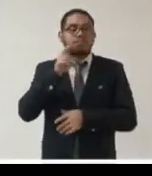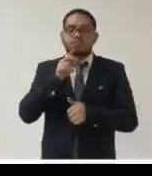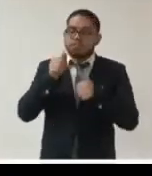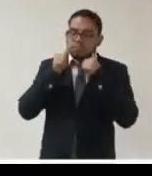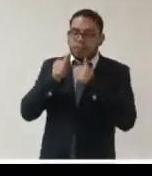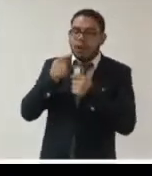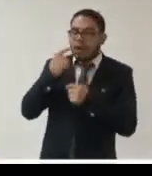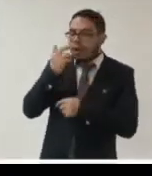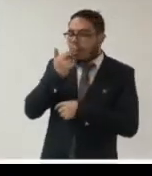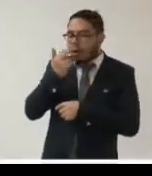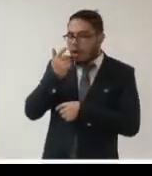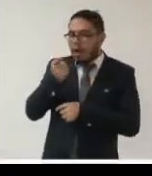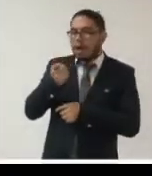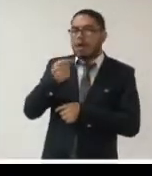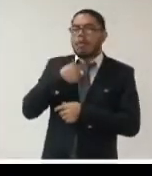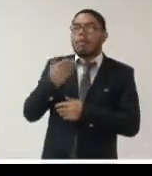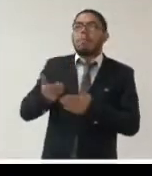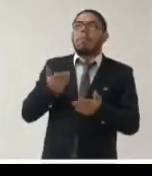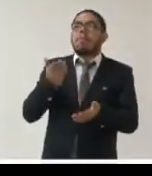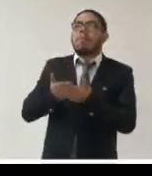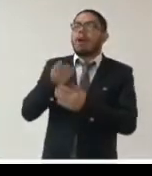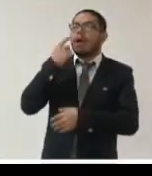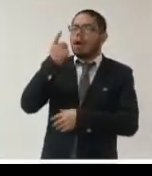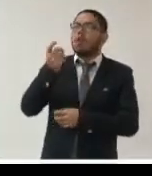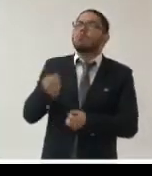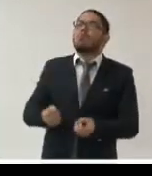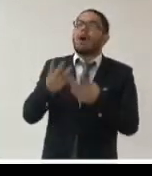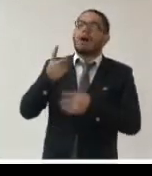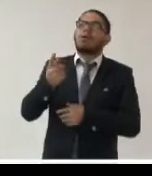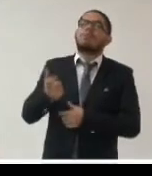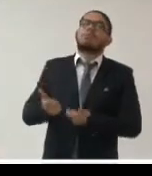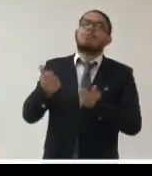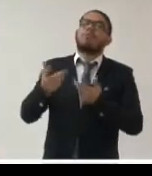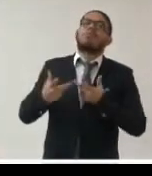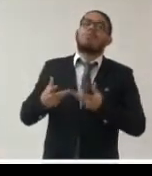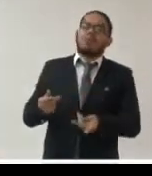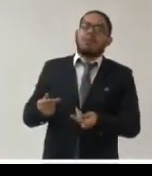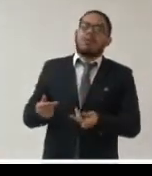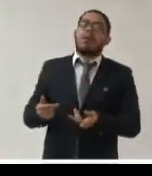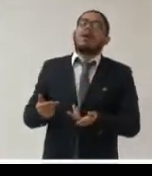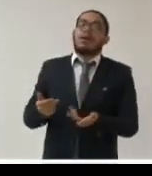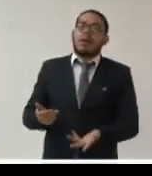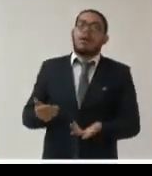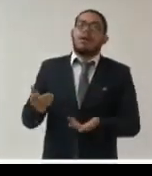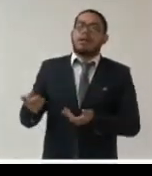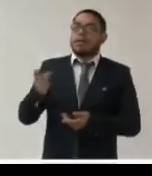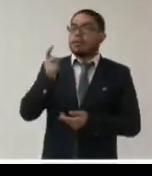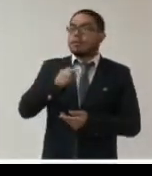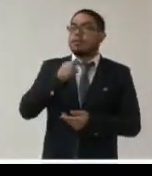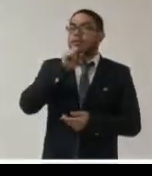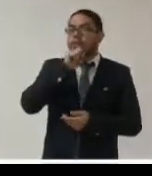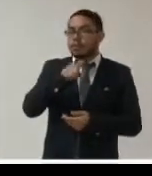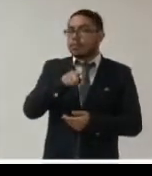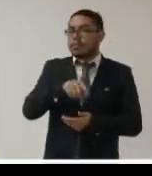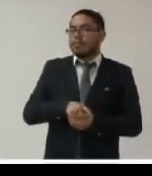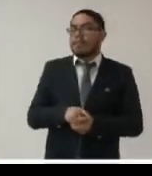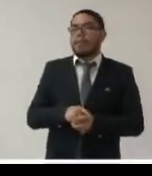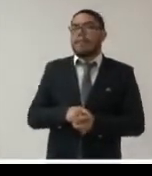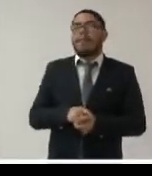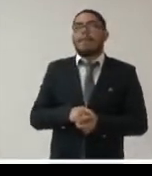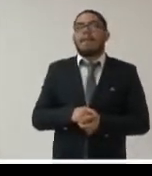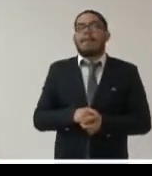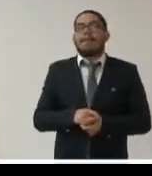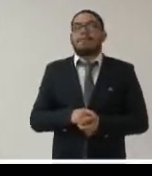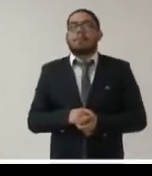solicitar o acceder a información relevante si bien se debe asumir